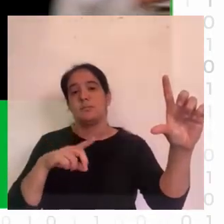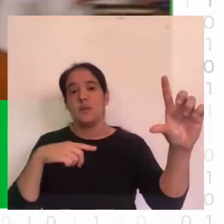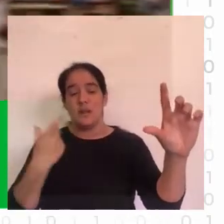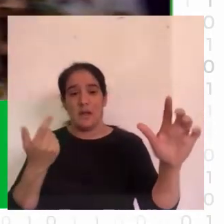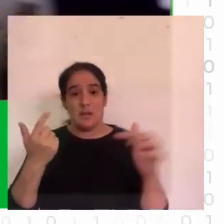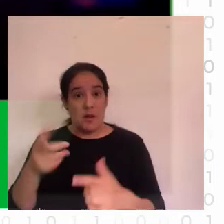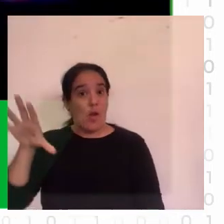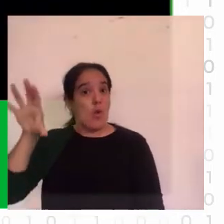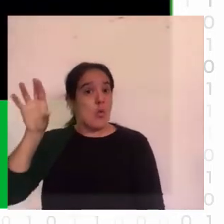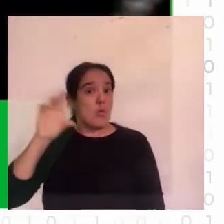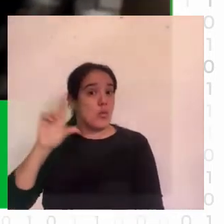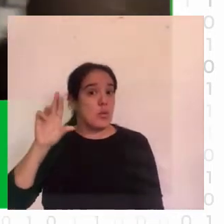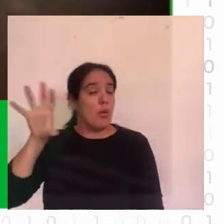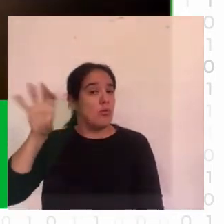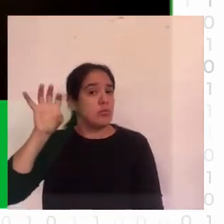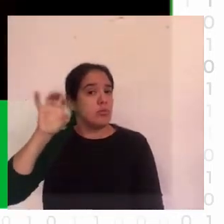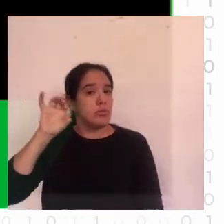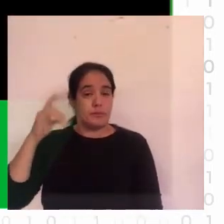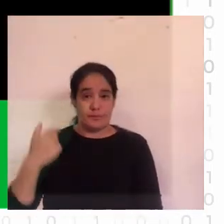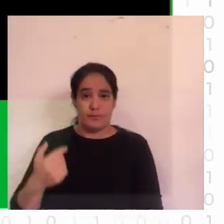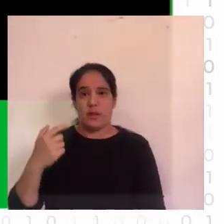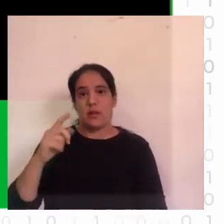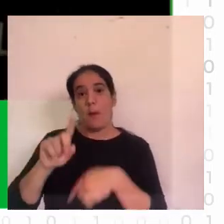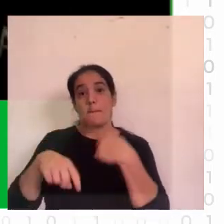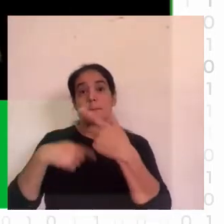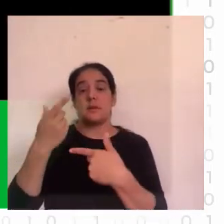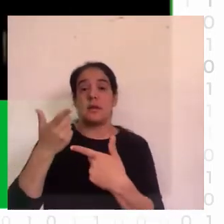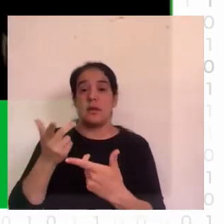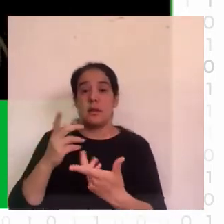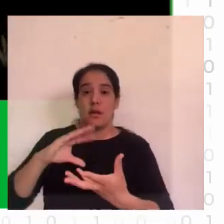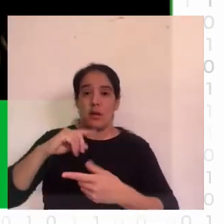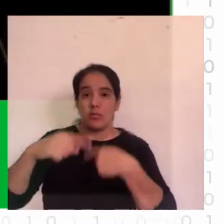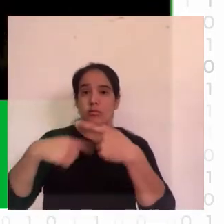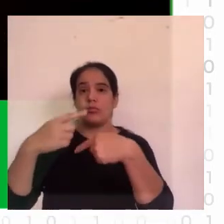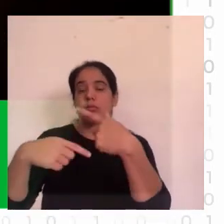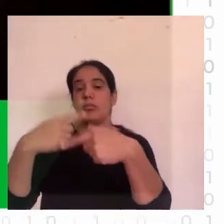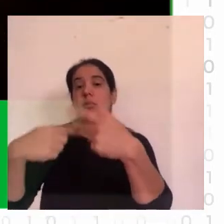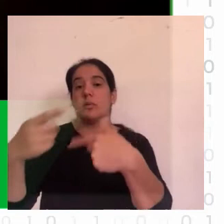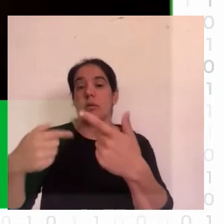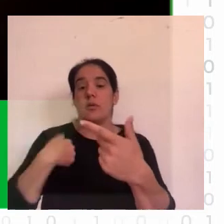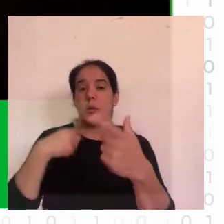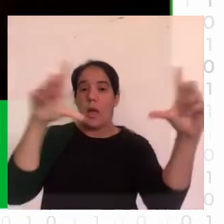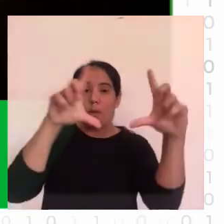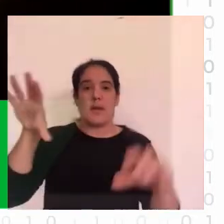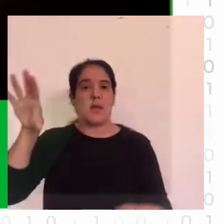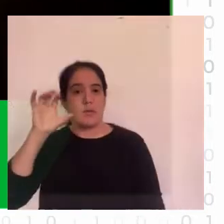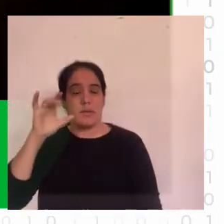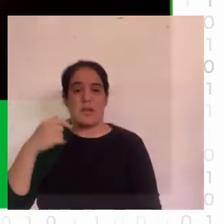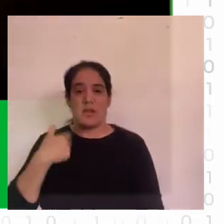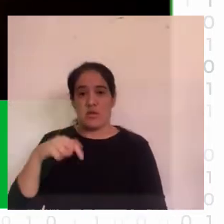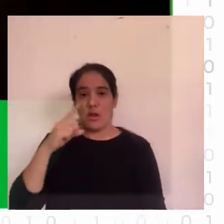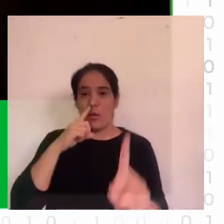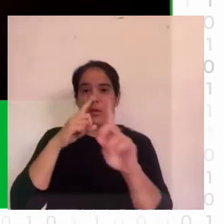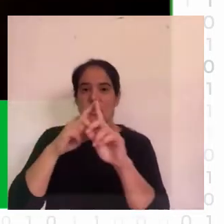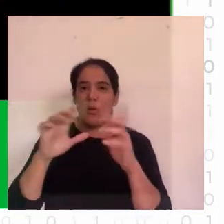que será presentado y de esa forma se genera un ciclo de retroalimentación el objetivo de la obra entonces es que el espectador